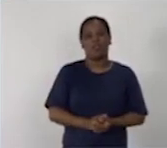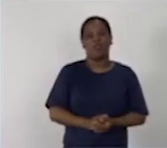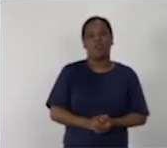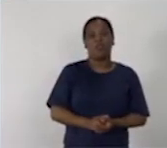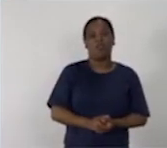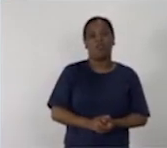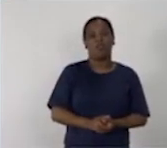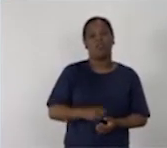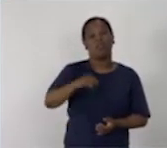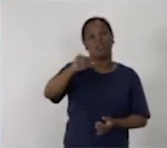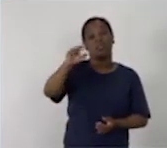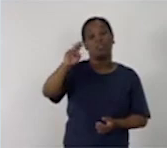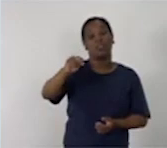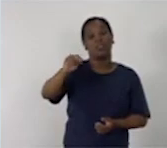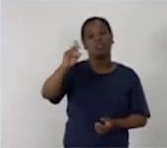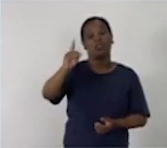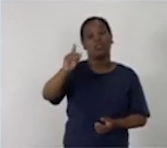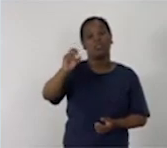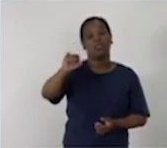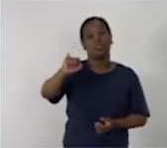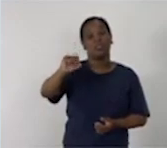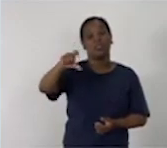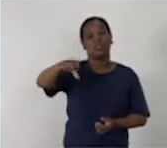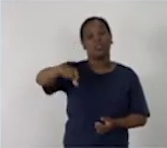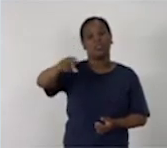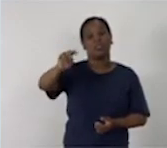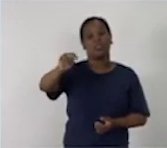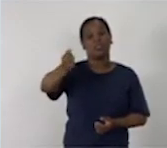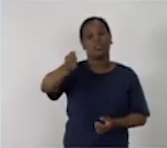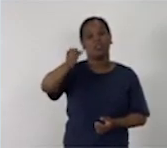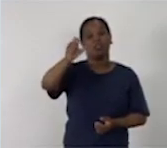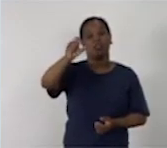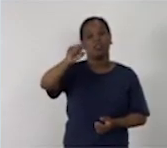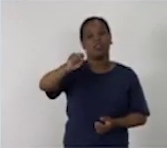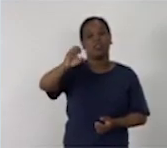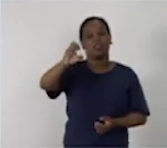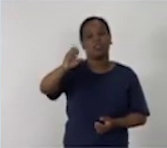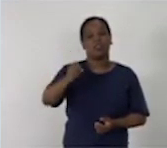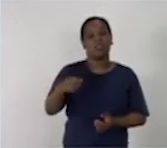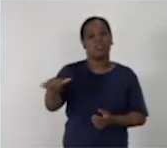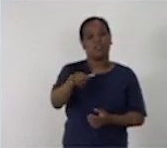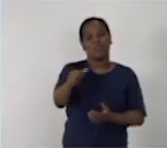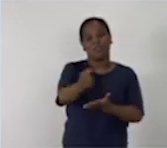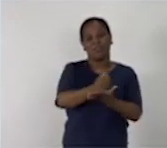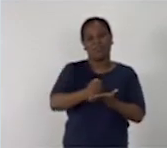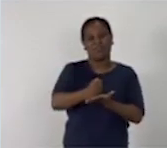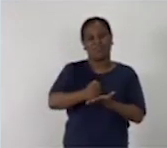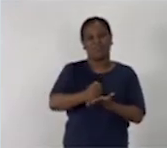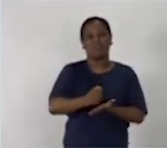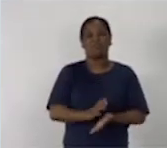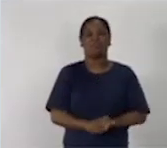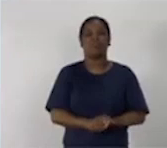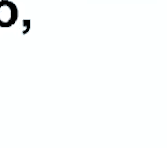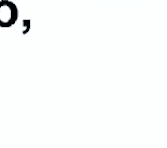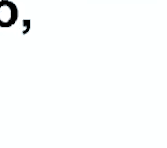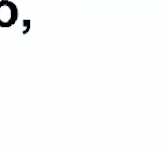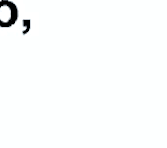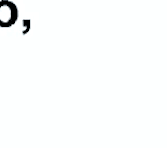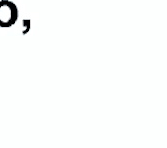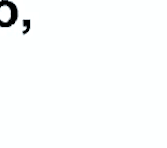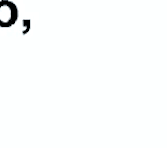Y también les presento la palabra indignarse, que es lo mismo que ponerse bravo, enojarse.